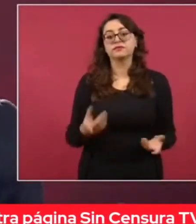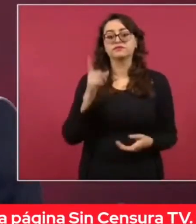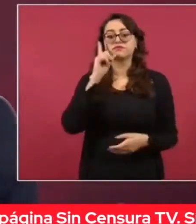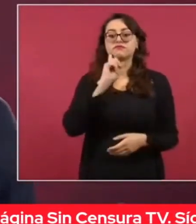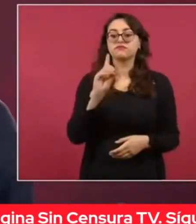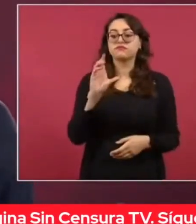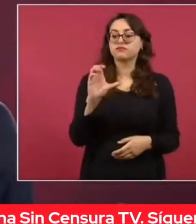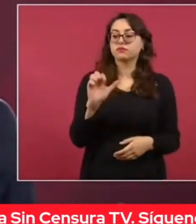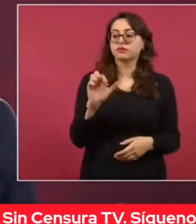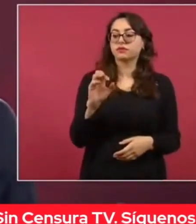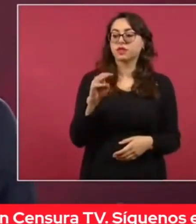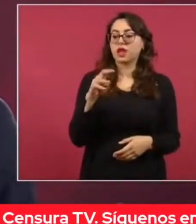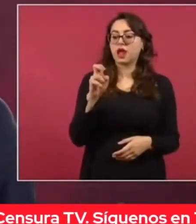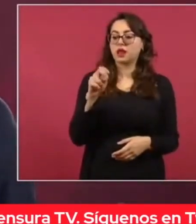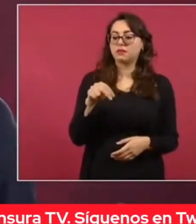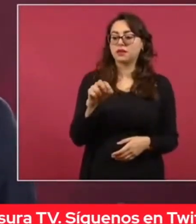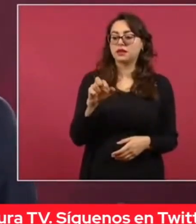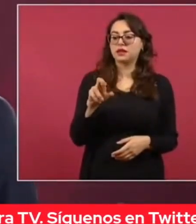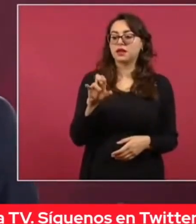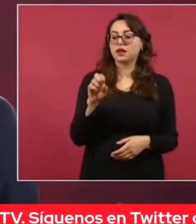Todos, todos, todos, todos, todos, todos.